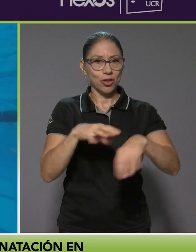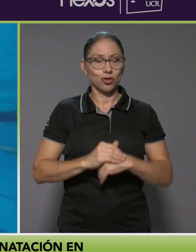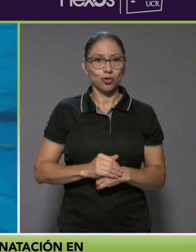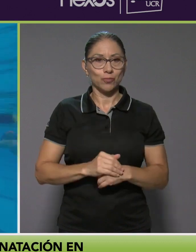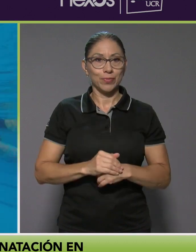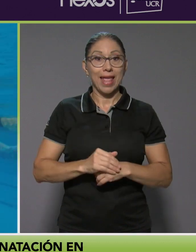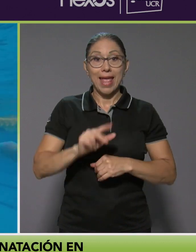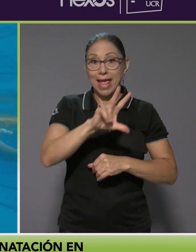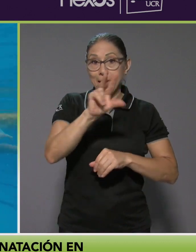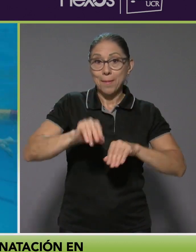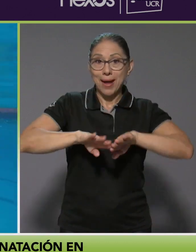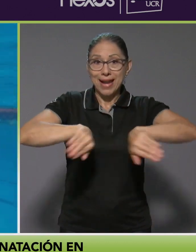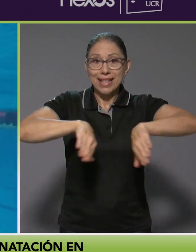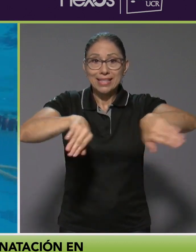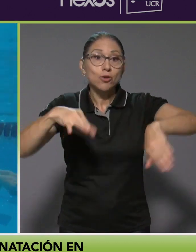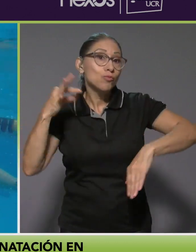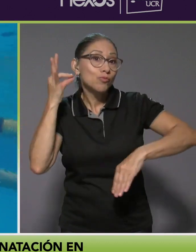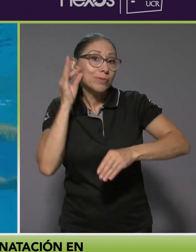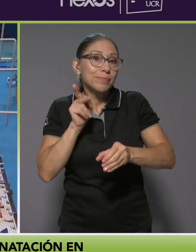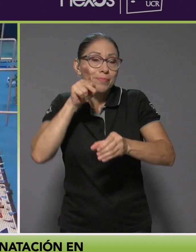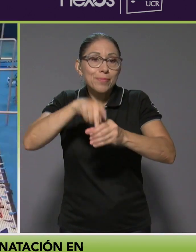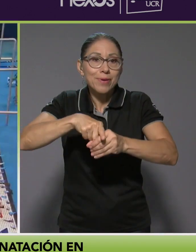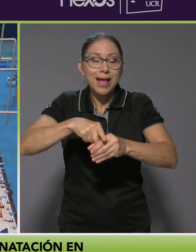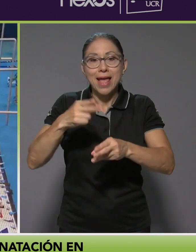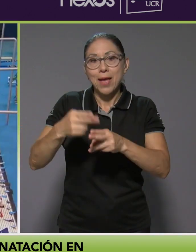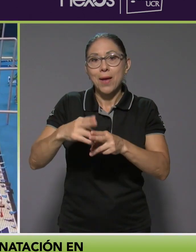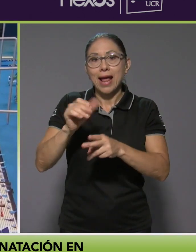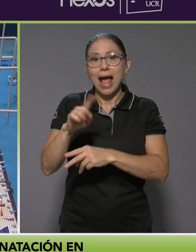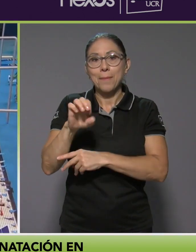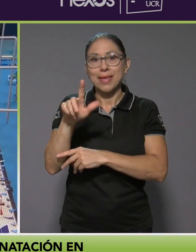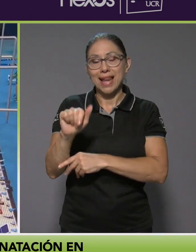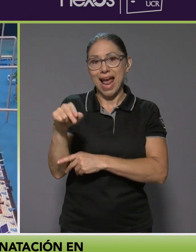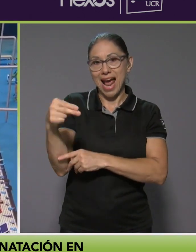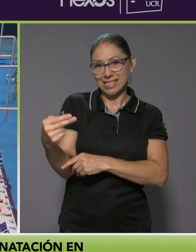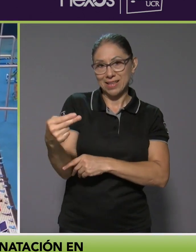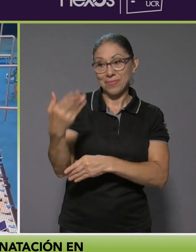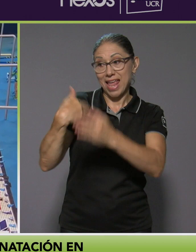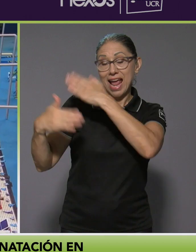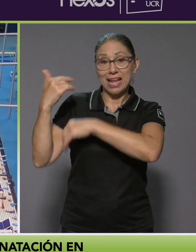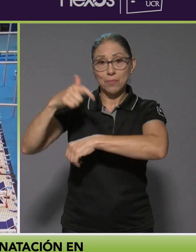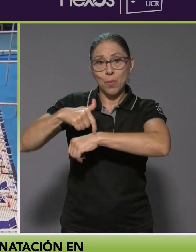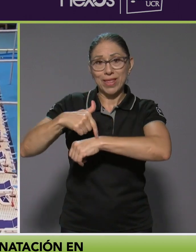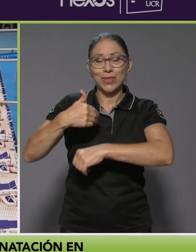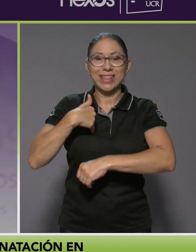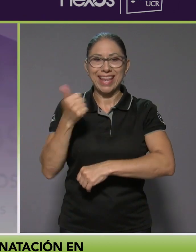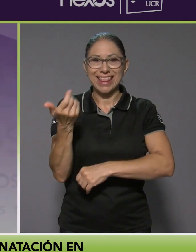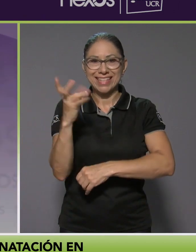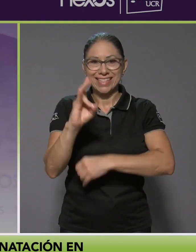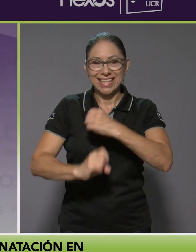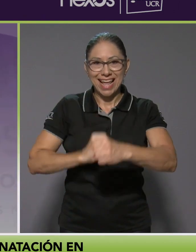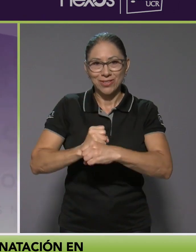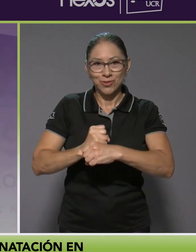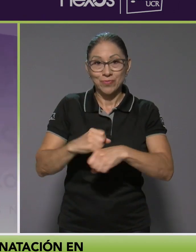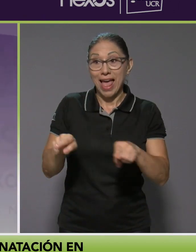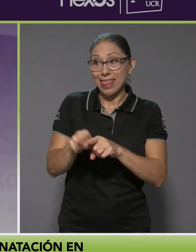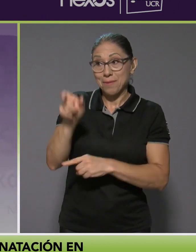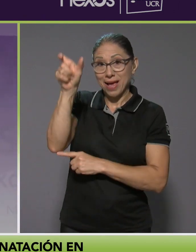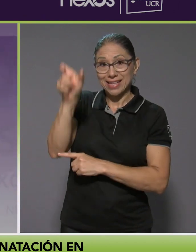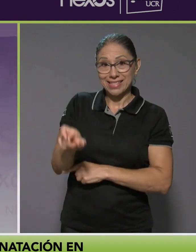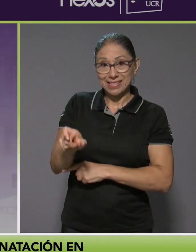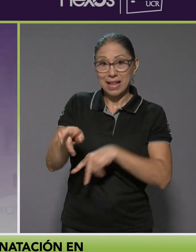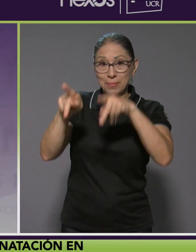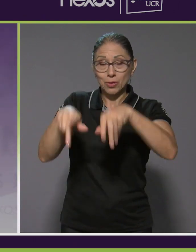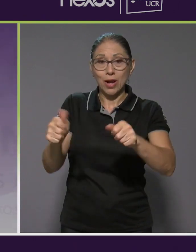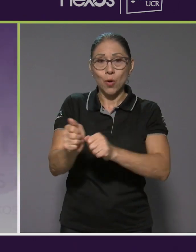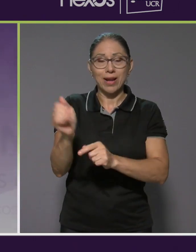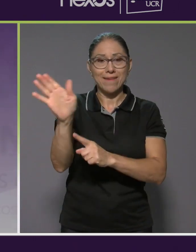para natación, la atleta participante fue Camila Hasse, que en ese momento tenía 17 años y quien además fue la banderada en